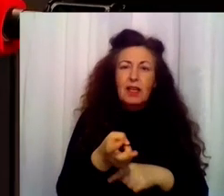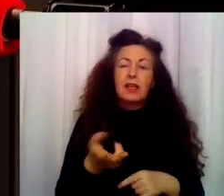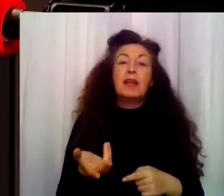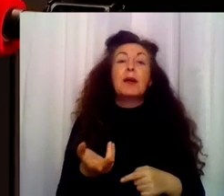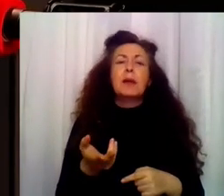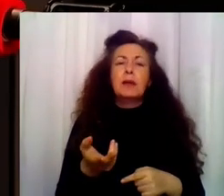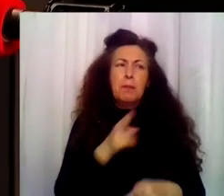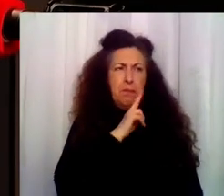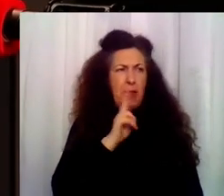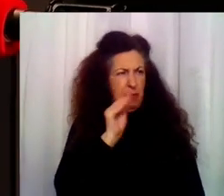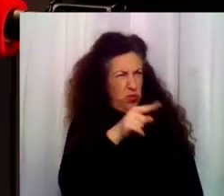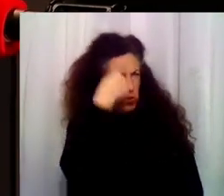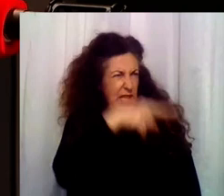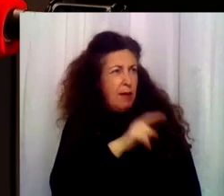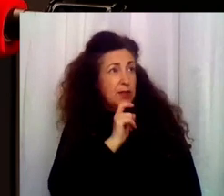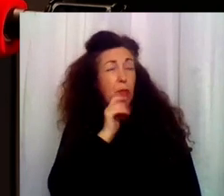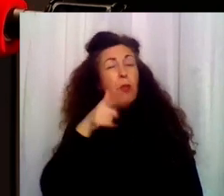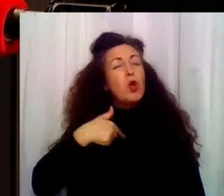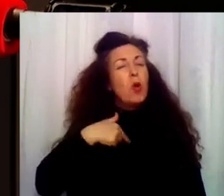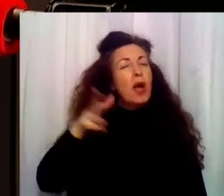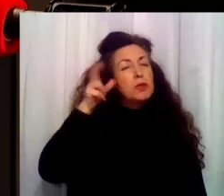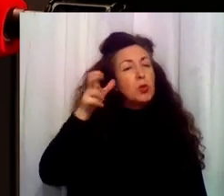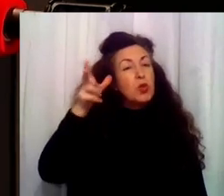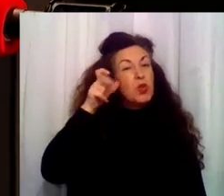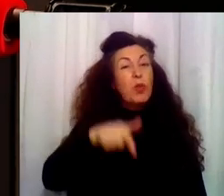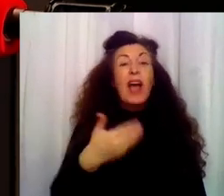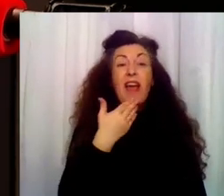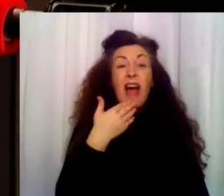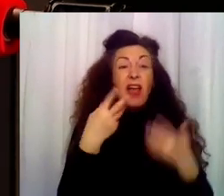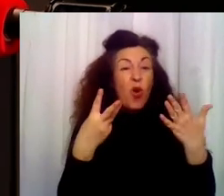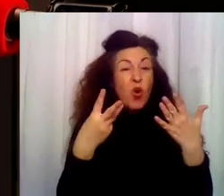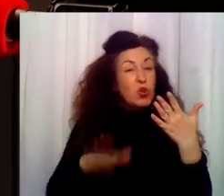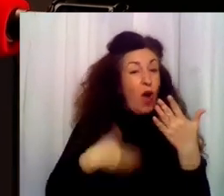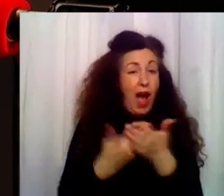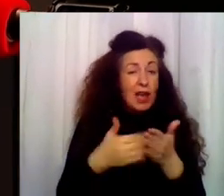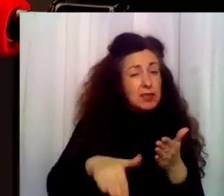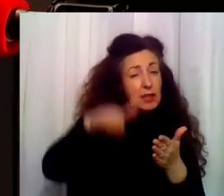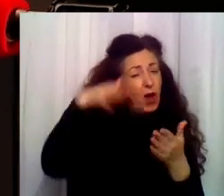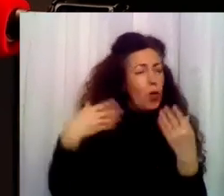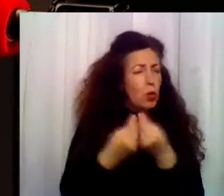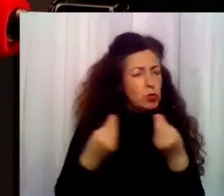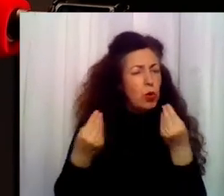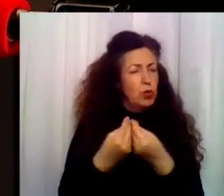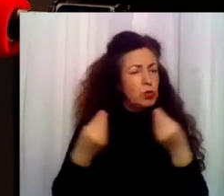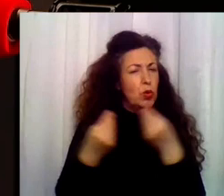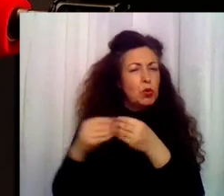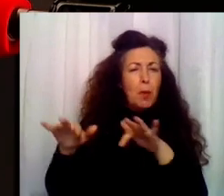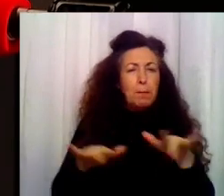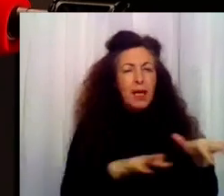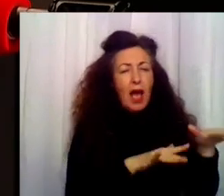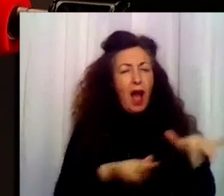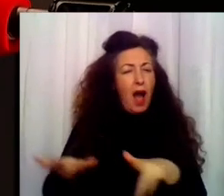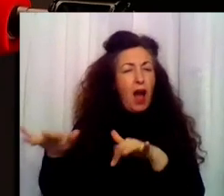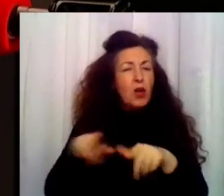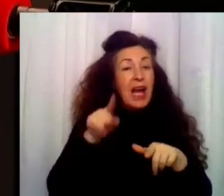Porque lo he escuchado. Porque llevo tocando el piano con él desde que tenía ocho años. Porque la manera en que